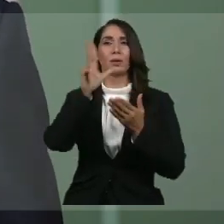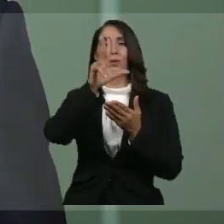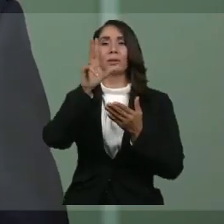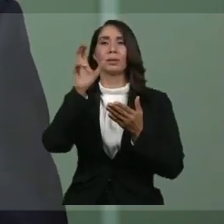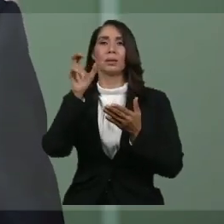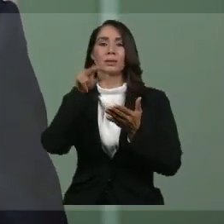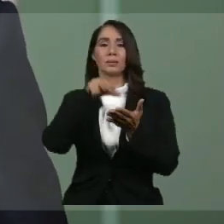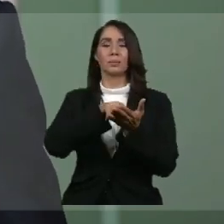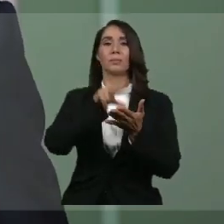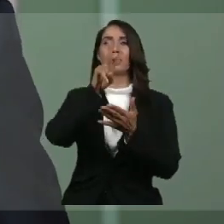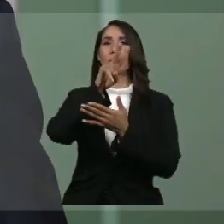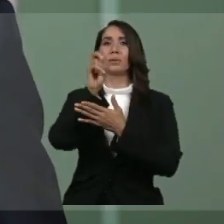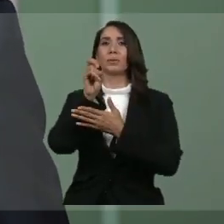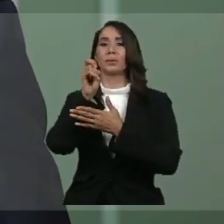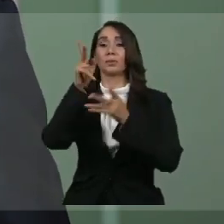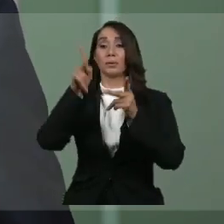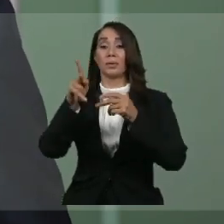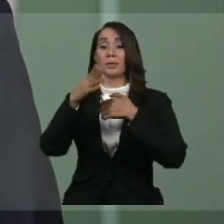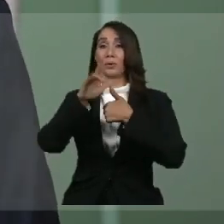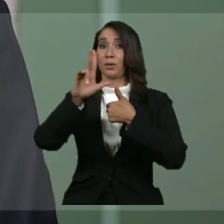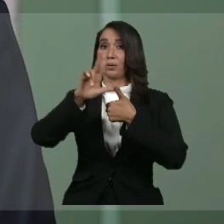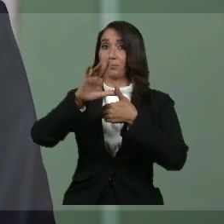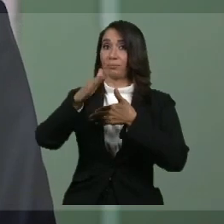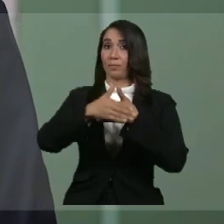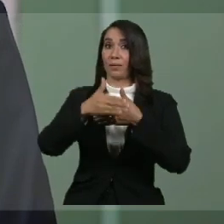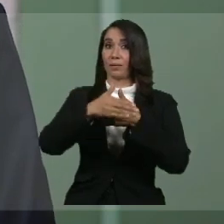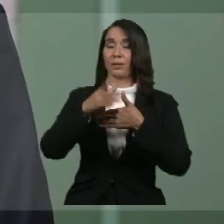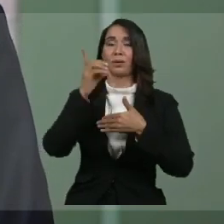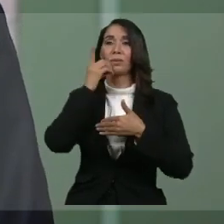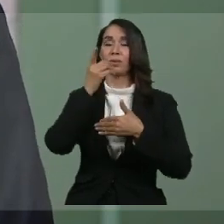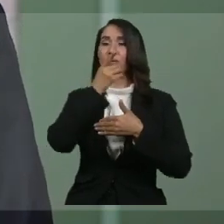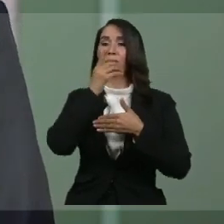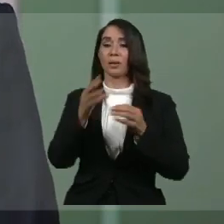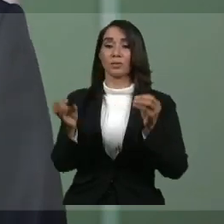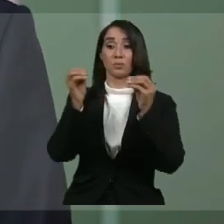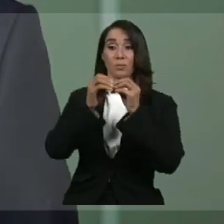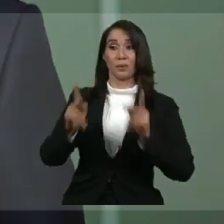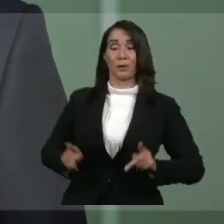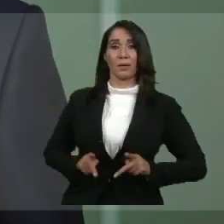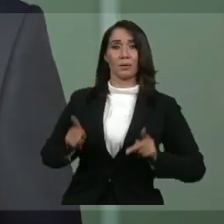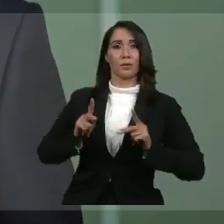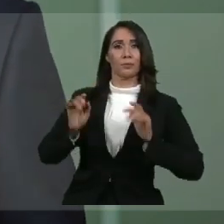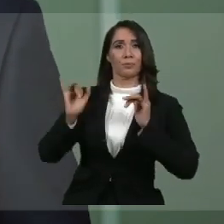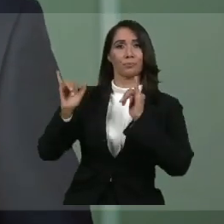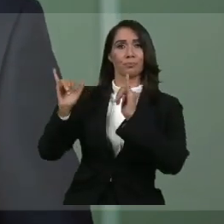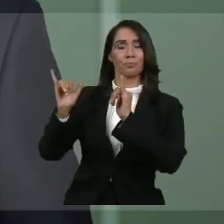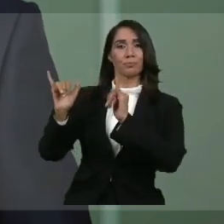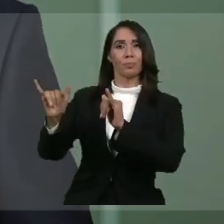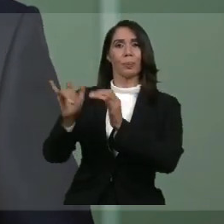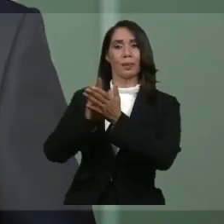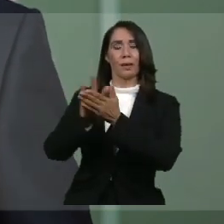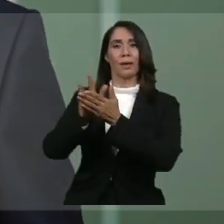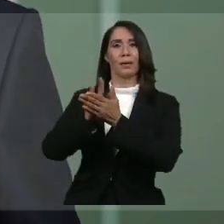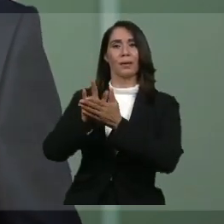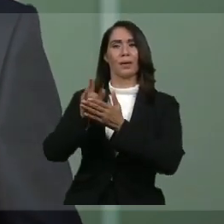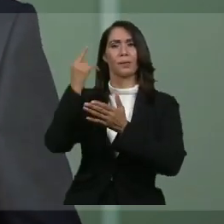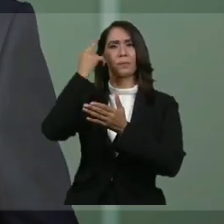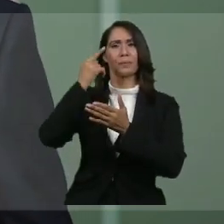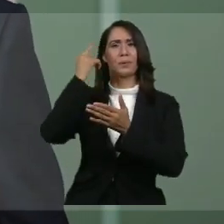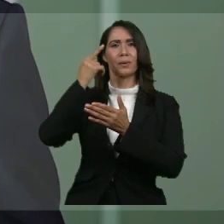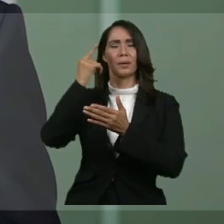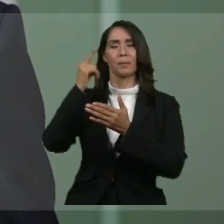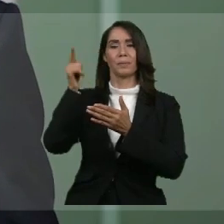personas de origen latino. Si los dominicanos somos la mayoría de ese porcentaje, nos hace pensar